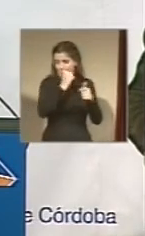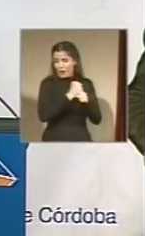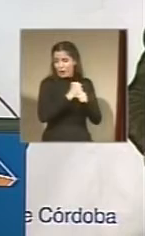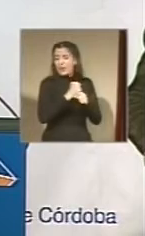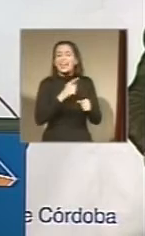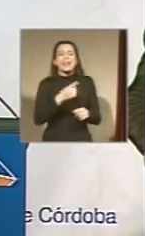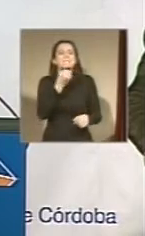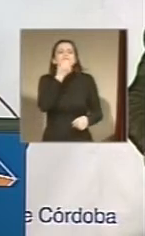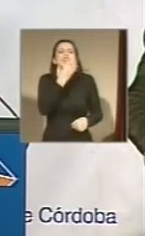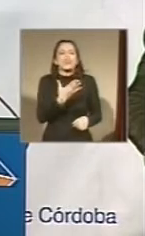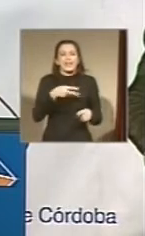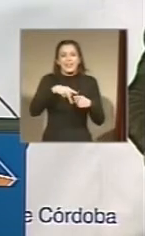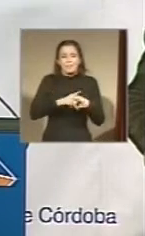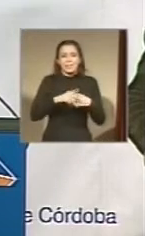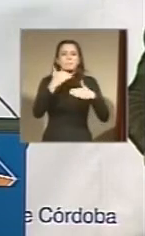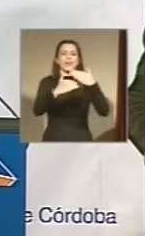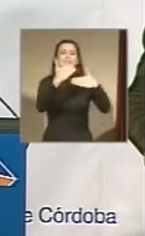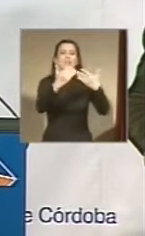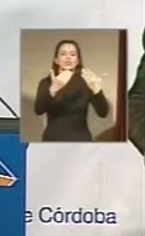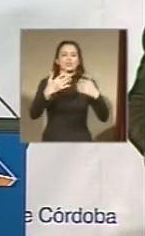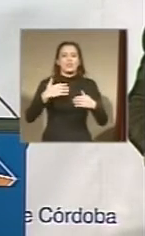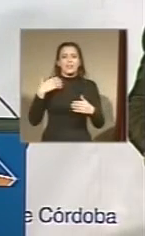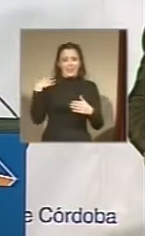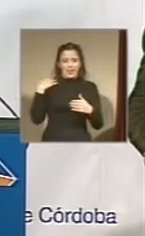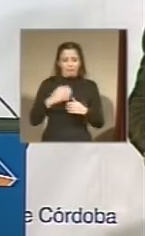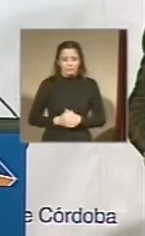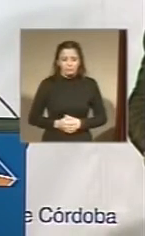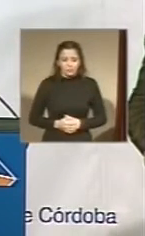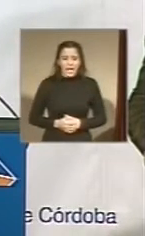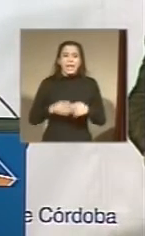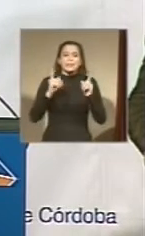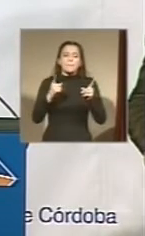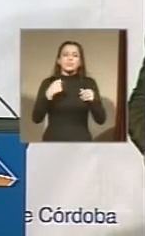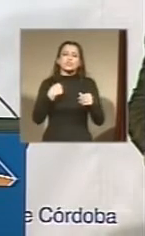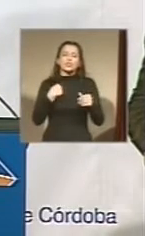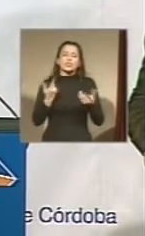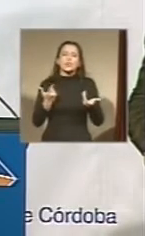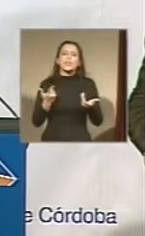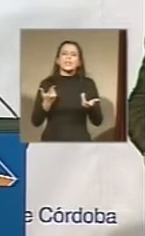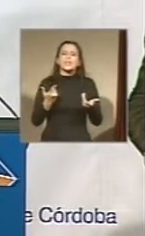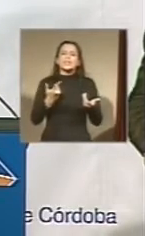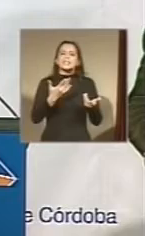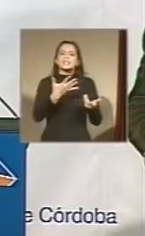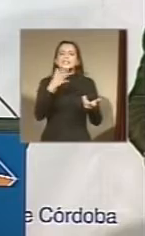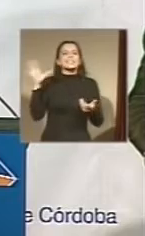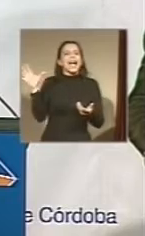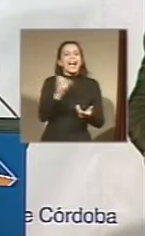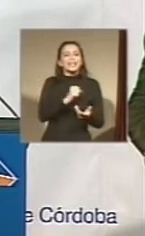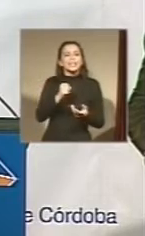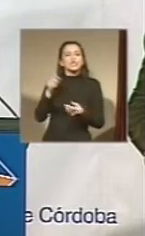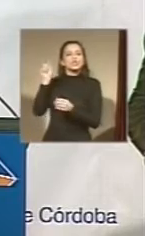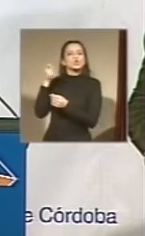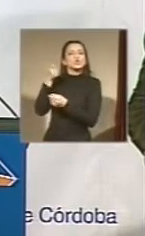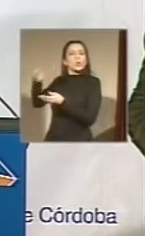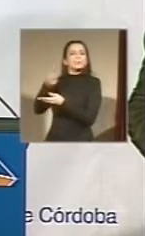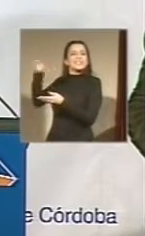general. También estoy dispuesto a retirar cualquier subsidio al sector privado, en la enseñanza